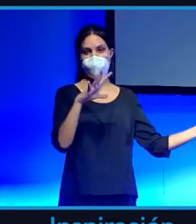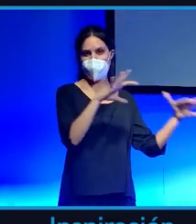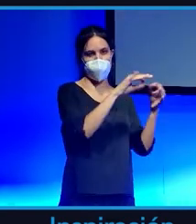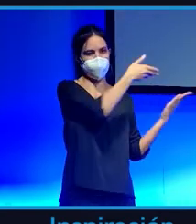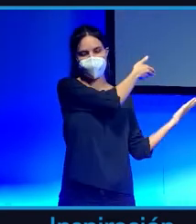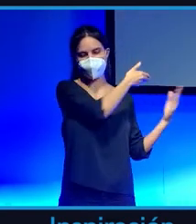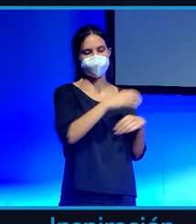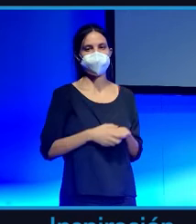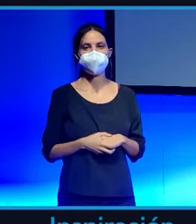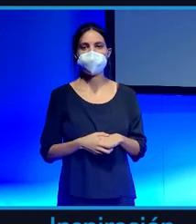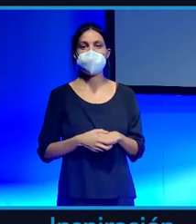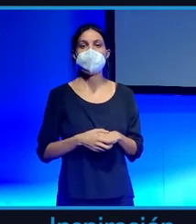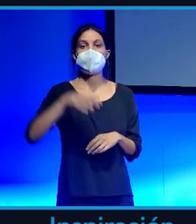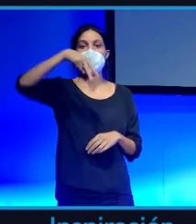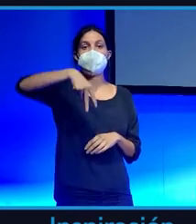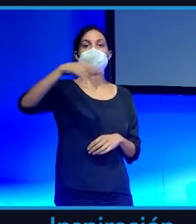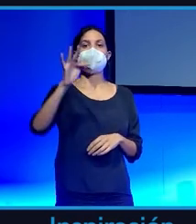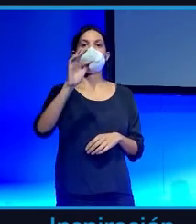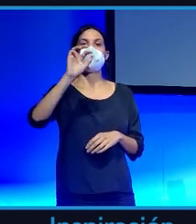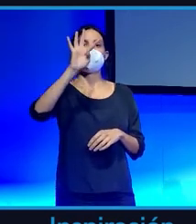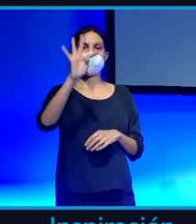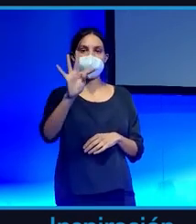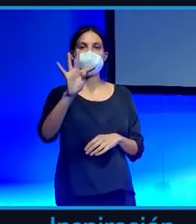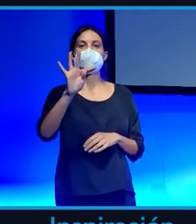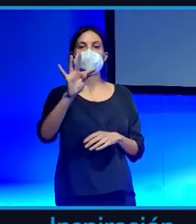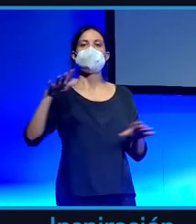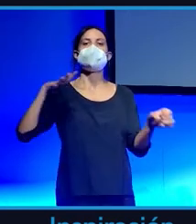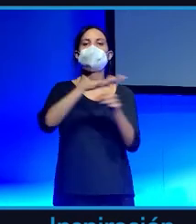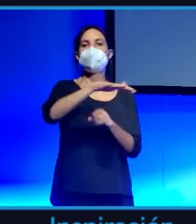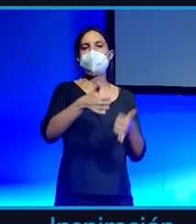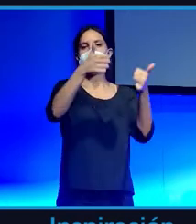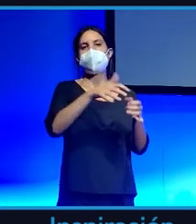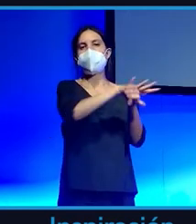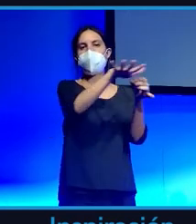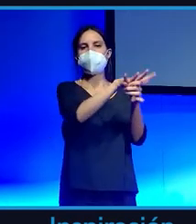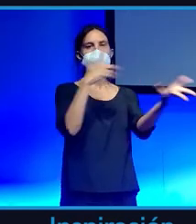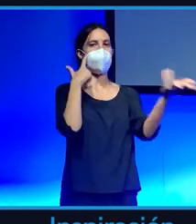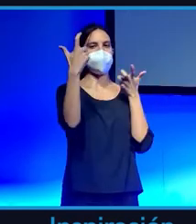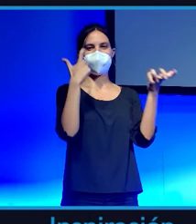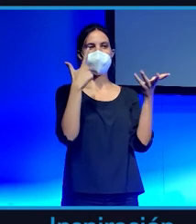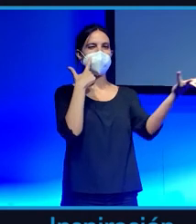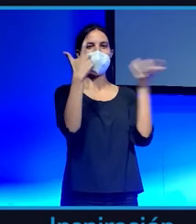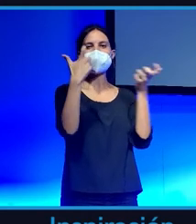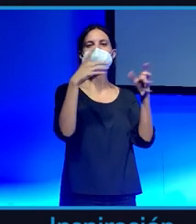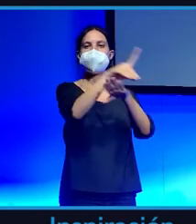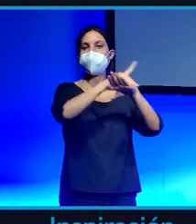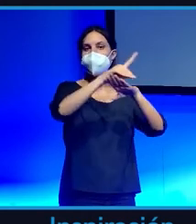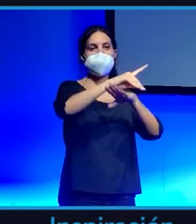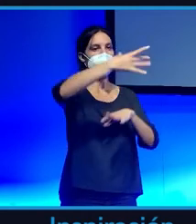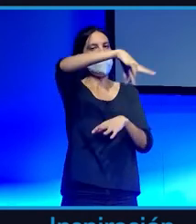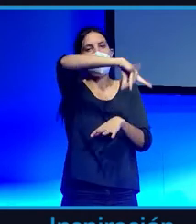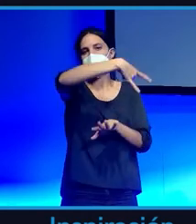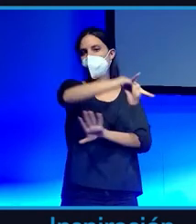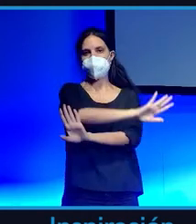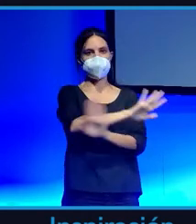es donde están revolucionando más los NFTs es en el mundo del arte, donde ya se puede crear arte digital que sea único. Arte digital, que normalmente